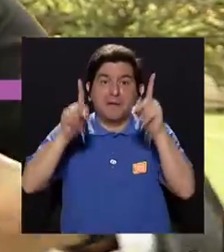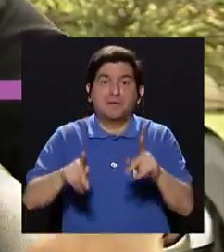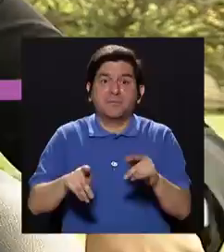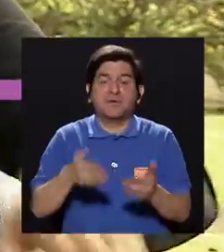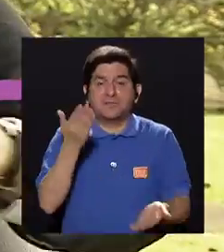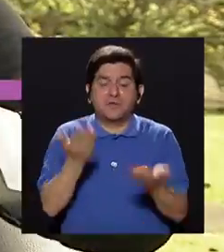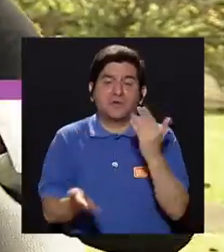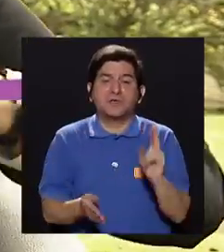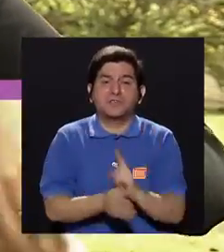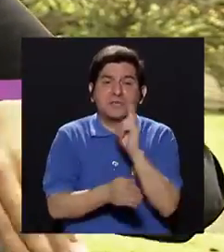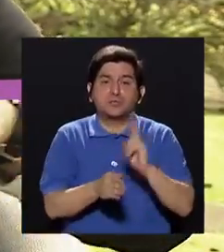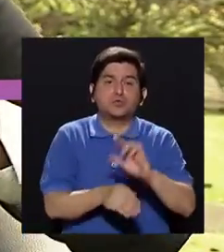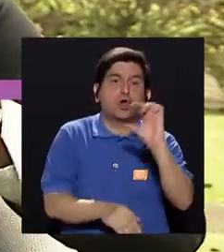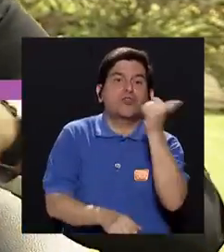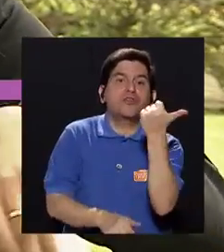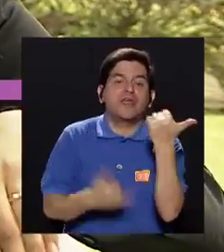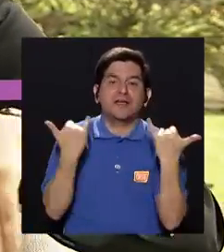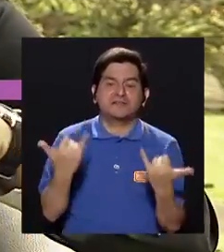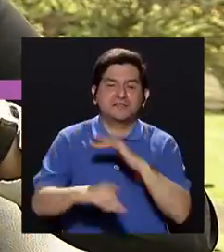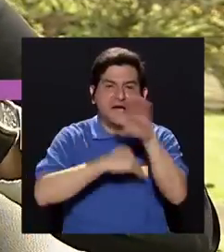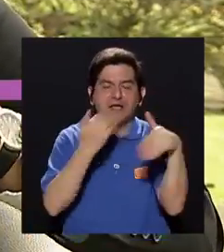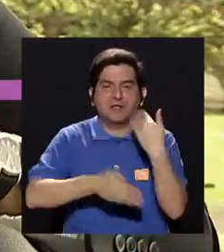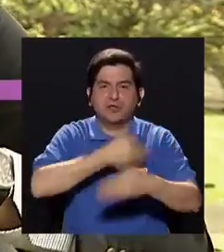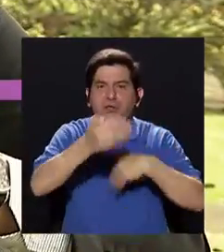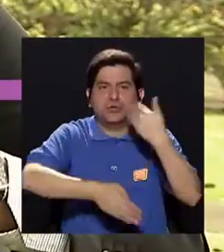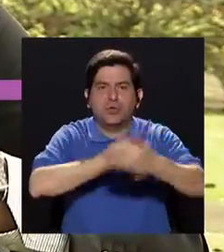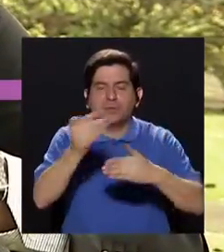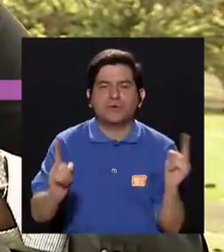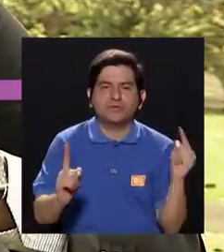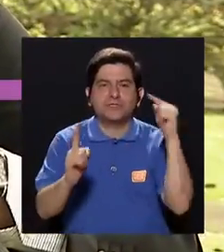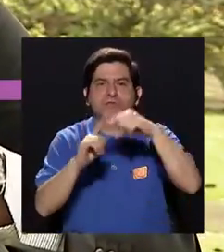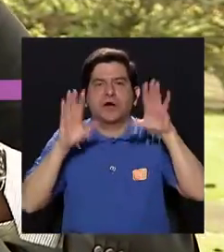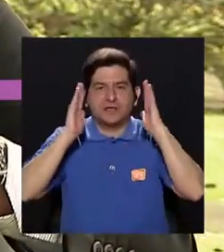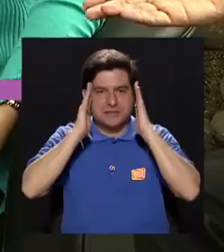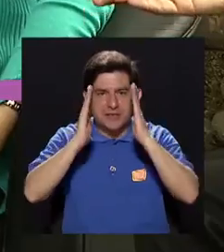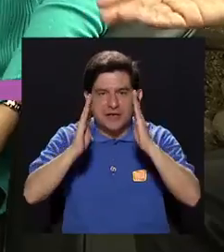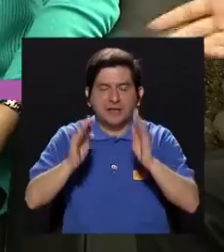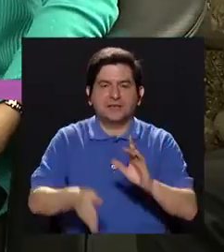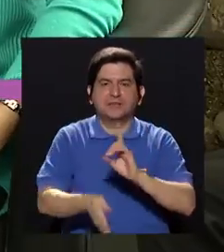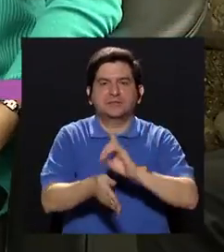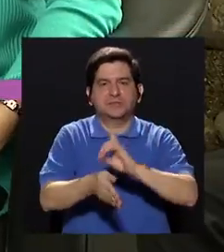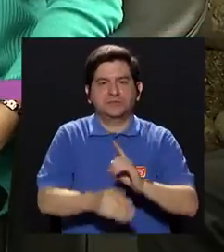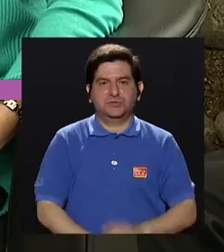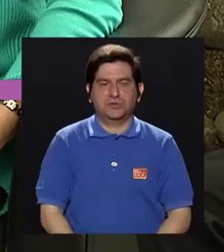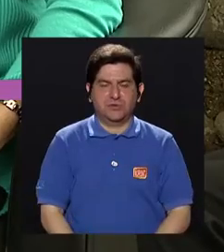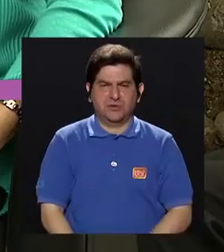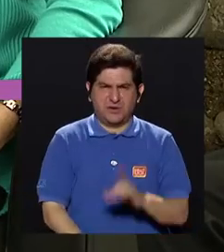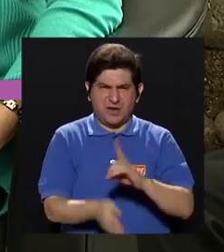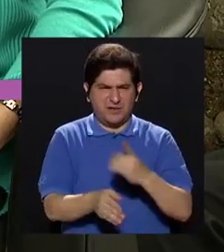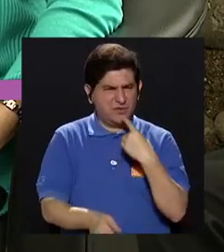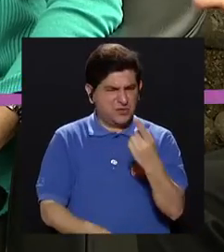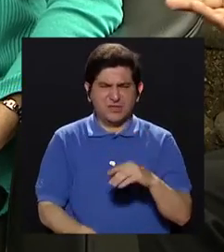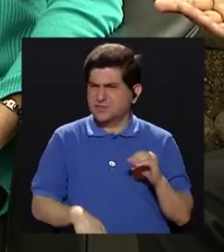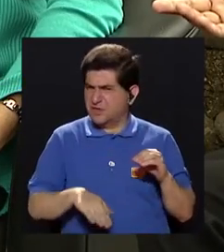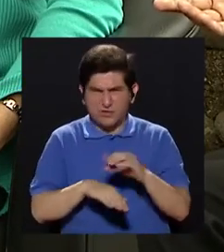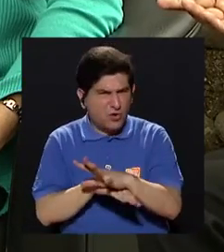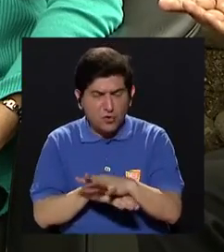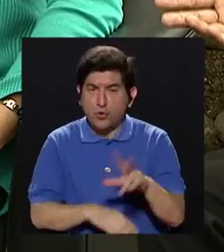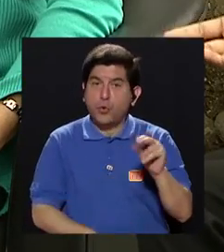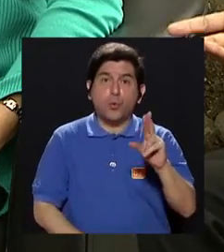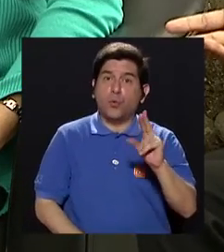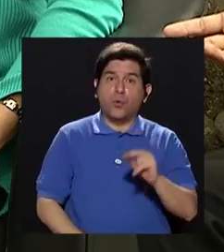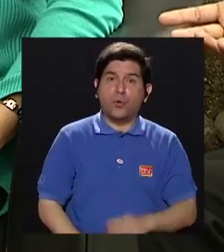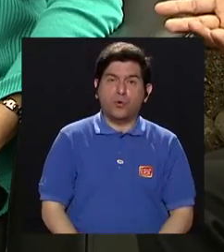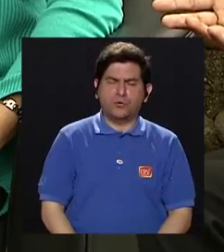resulta que ha utilizado 10 en todo el trayecto para hasta la próxima consulta. Entonces el médico dice, mira, no te hizo efecto, no, no hizo